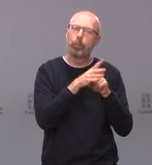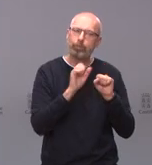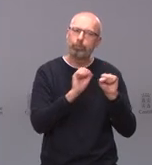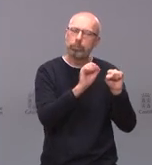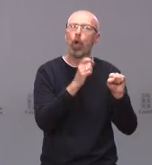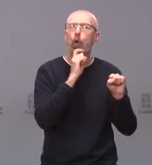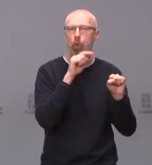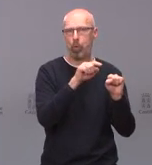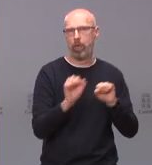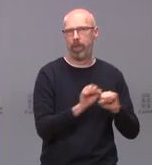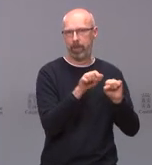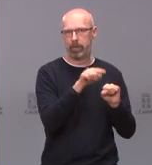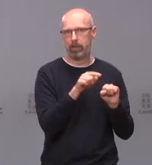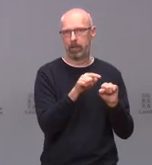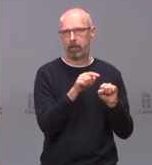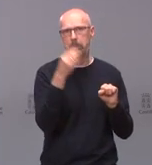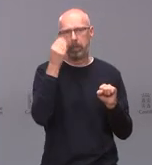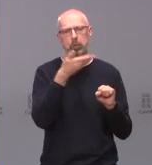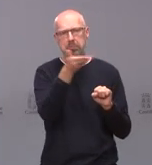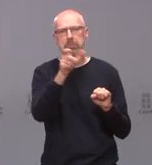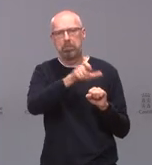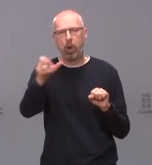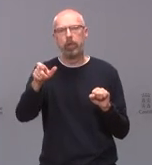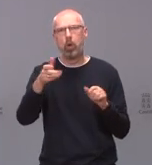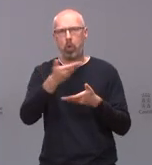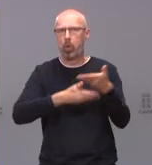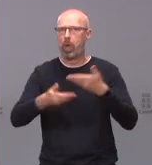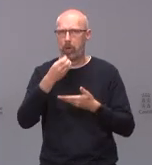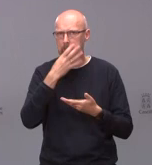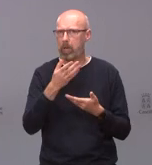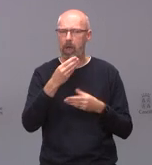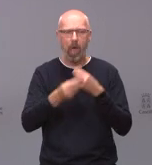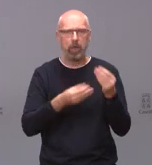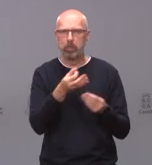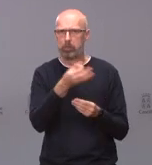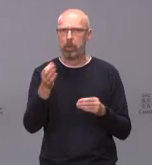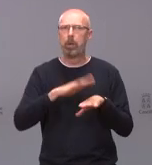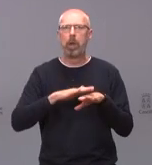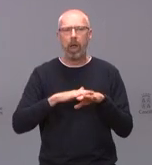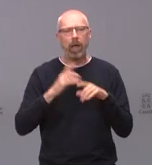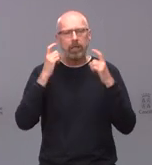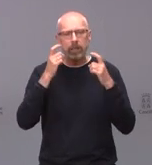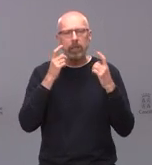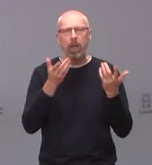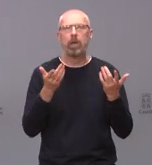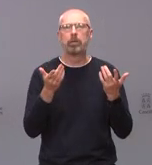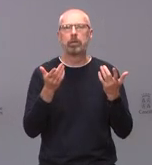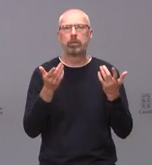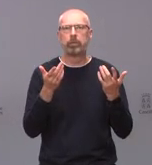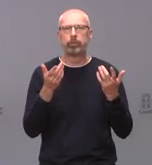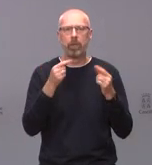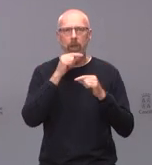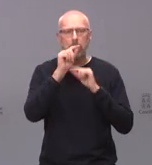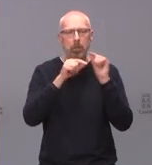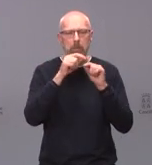está colaborando y haciendo lo posible por disminuir la transmisión